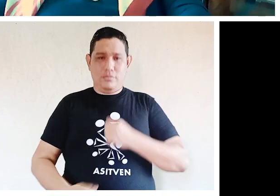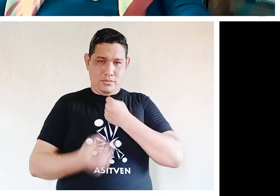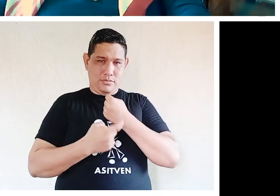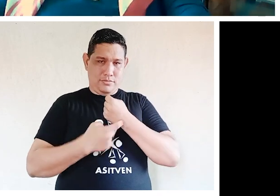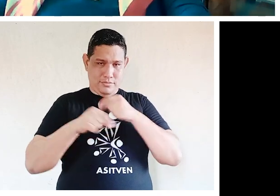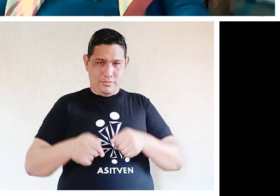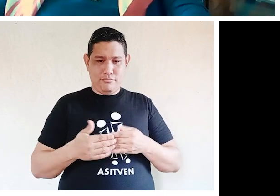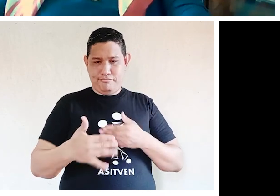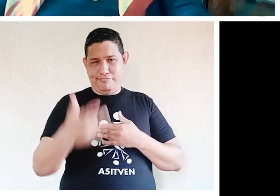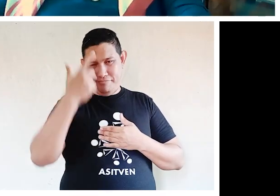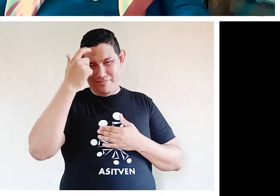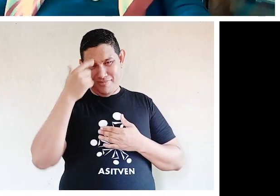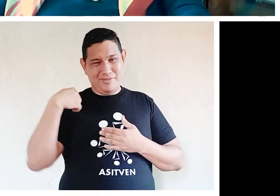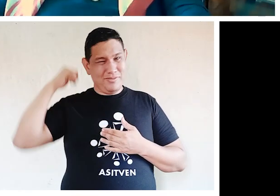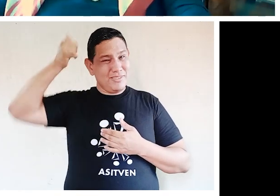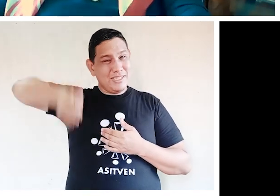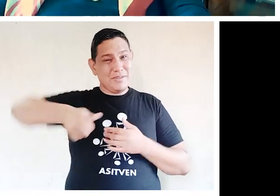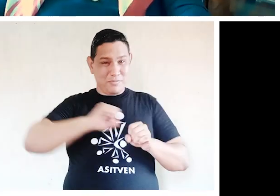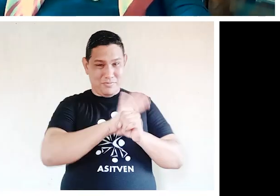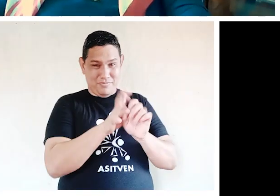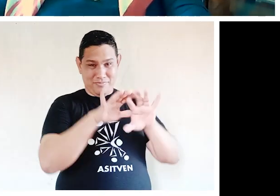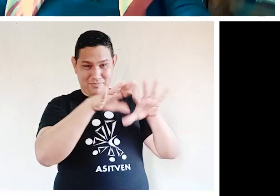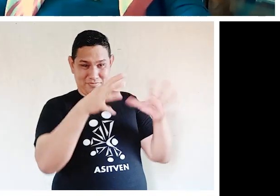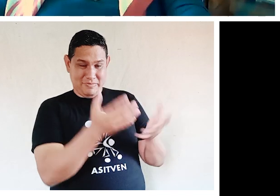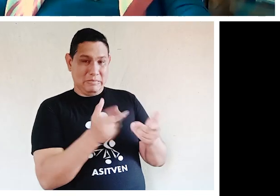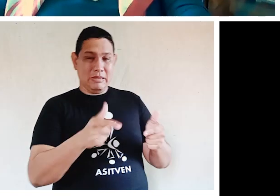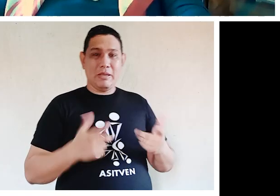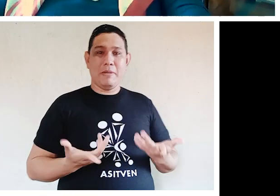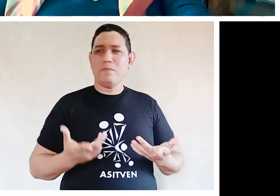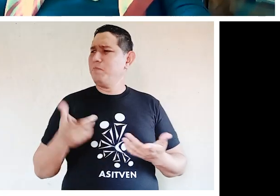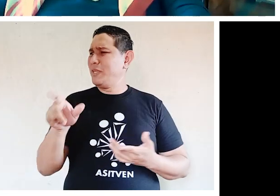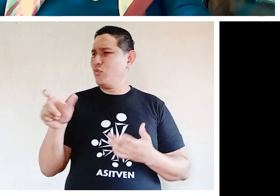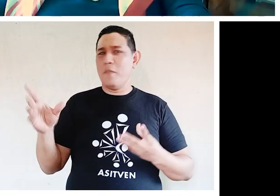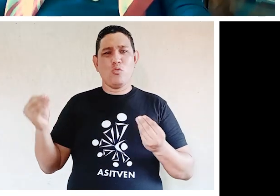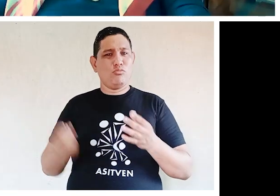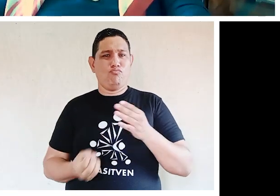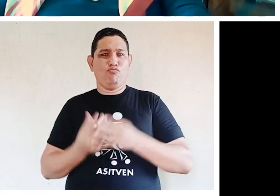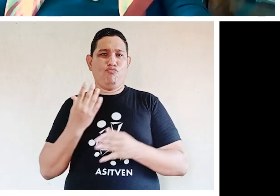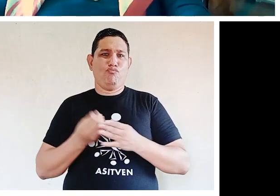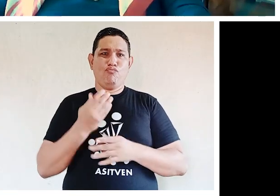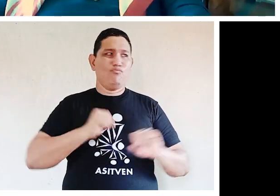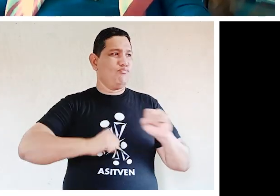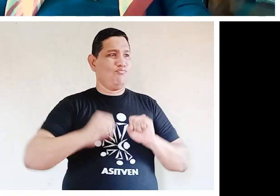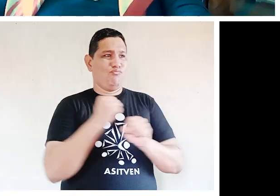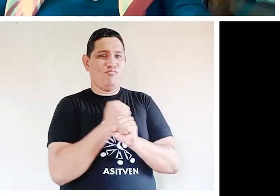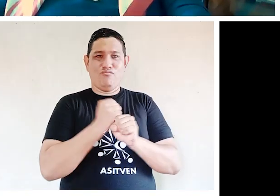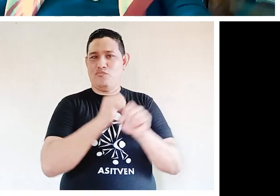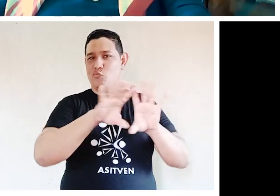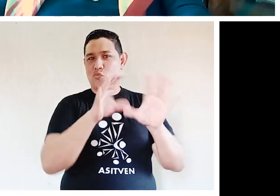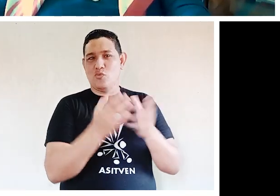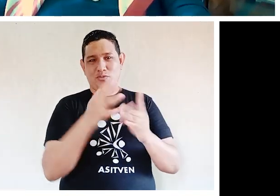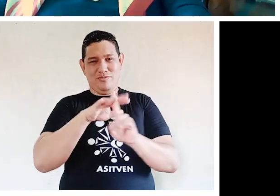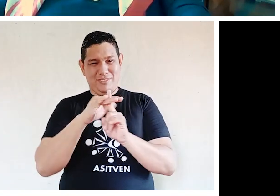pandemia, de confinamiento, han surgido muchos emprendimientos por la crisis que se ha generado a nivel mundial.